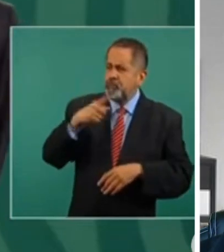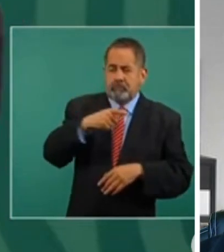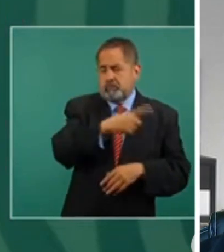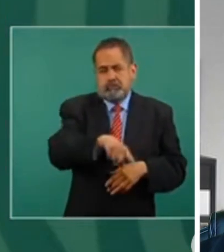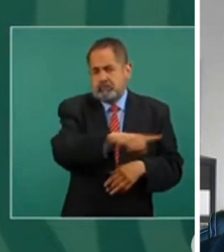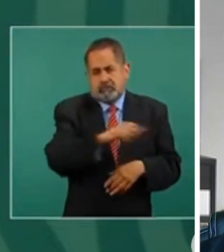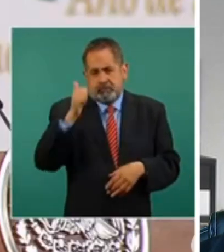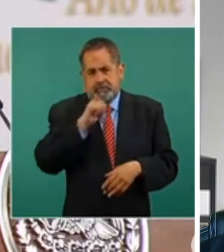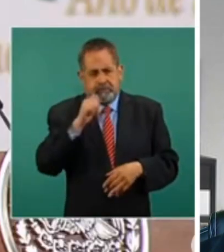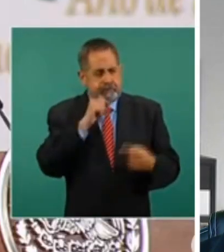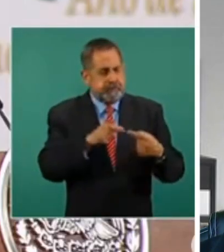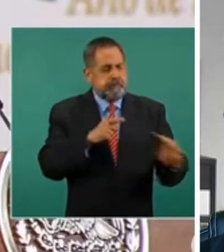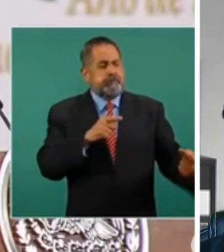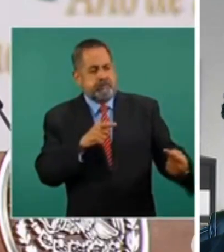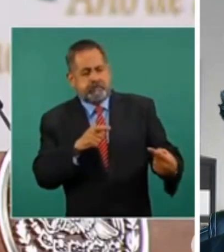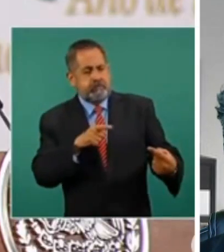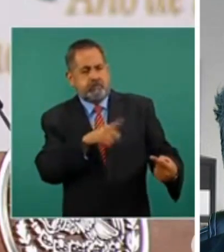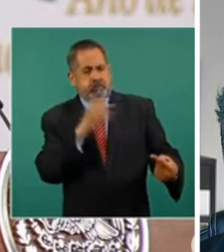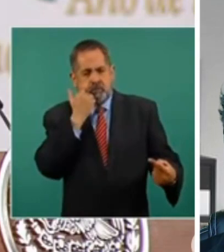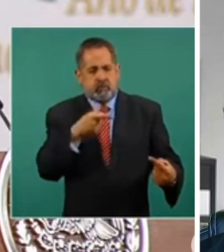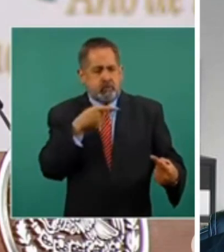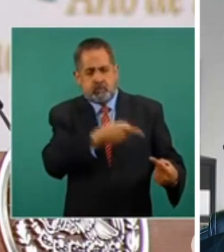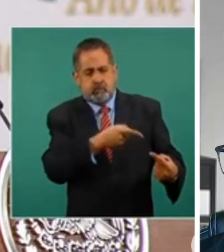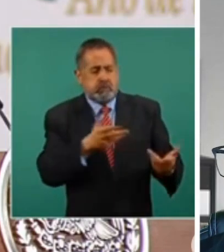que se oponen, que reaccionan.